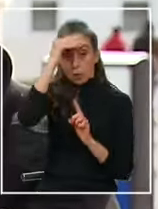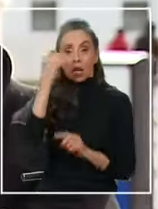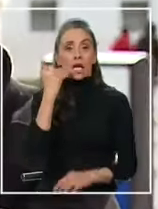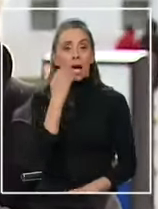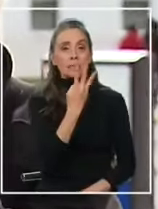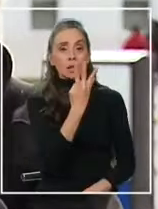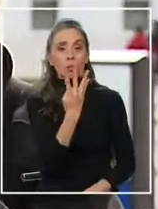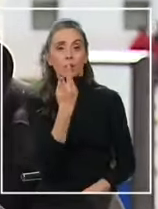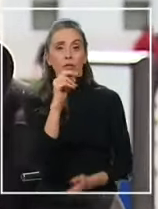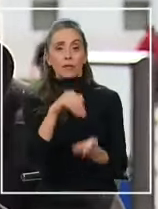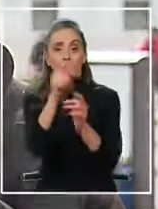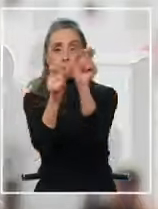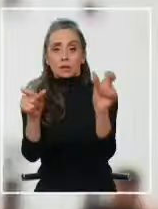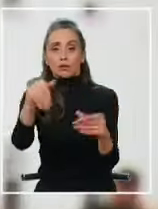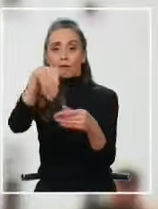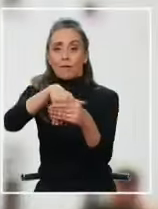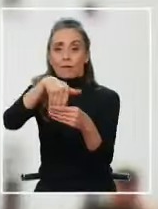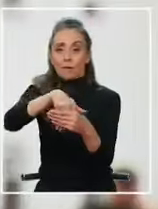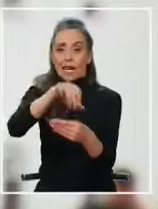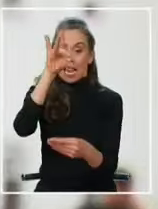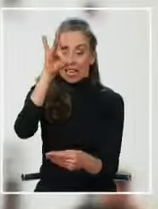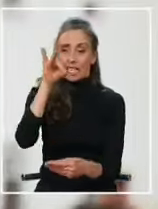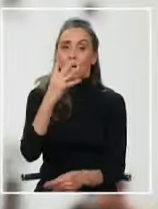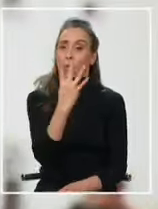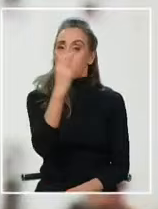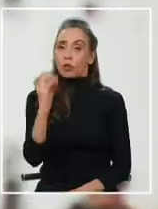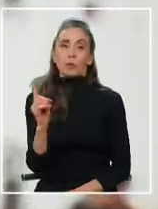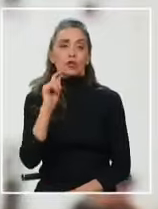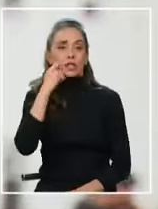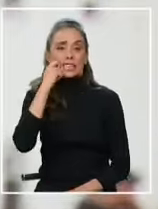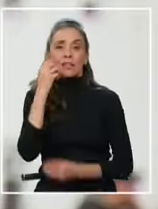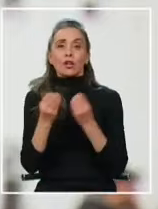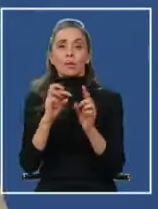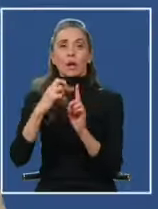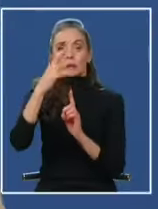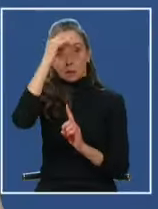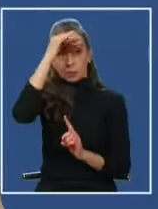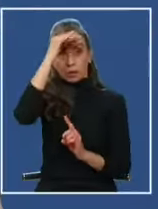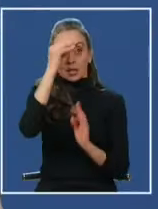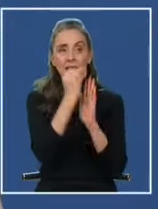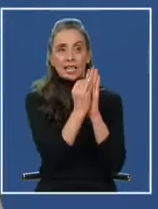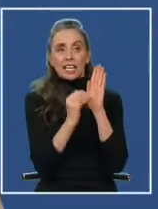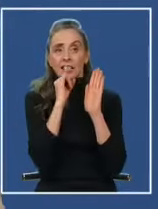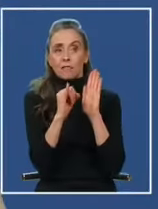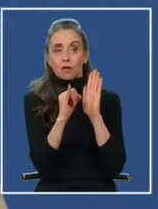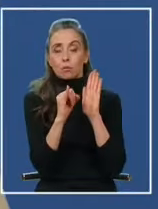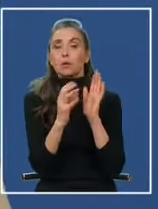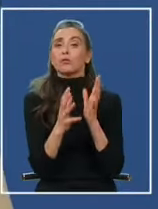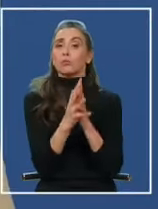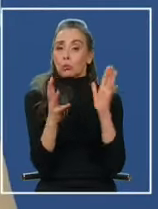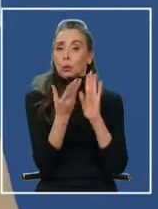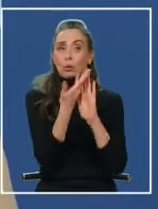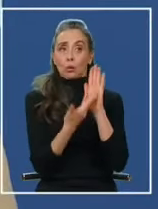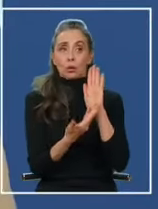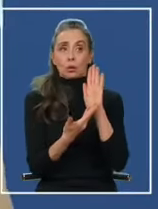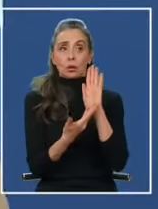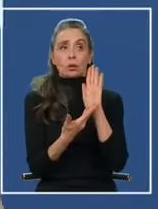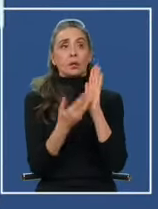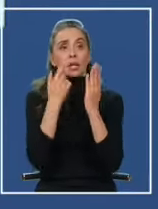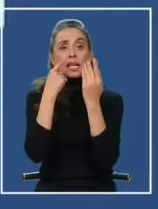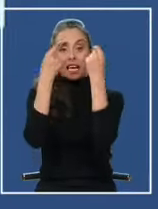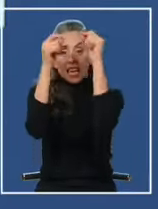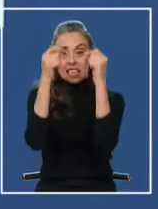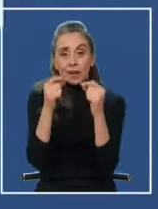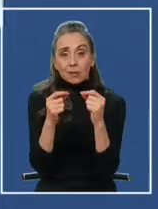casi 420.000 electores. El 4% no es significativo lo que ocurre en Puente Alto. Los datos son contundentes. Es cosa de